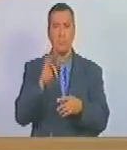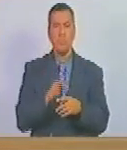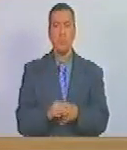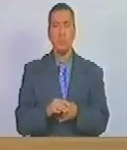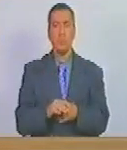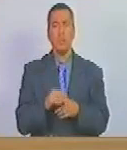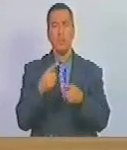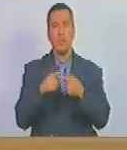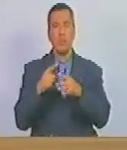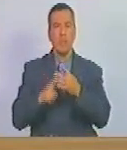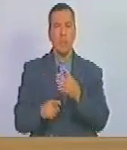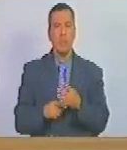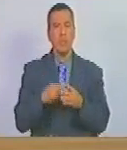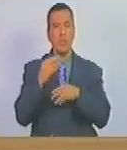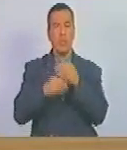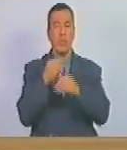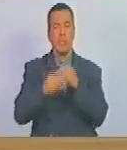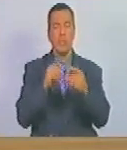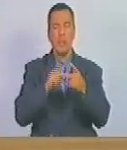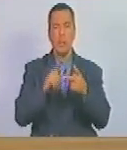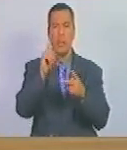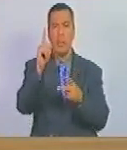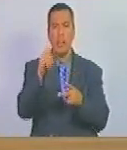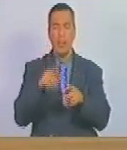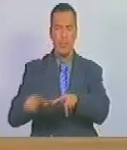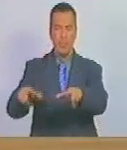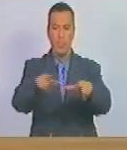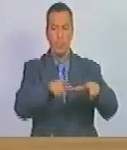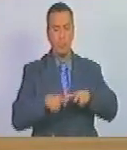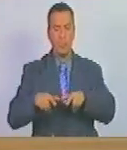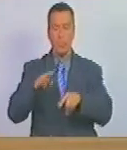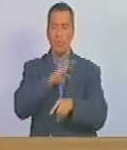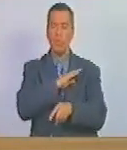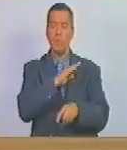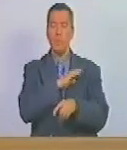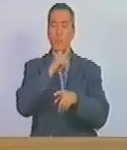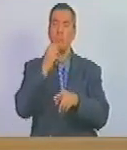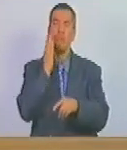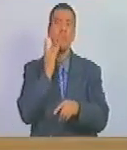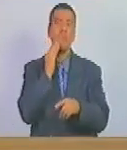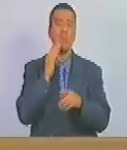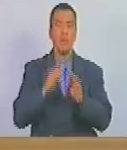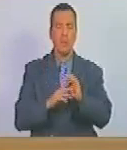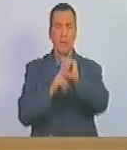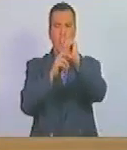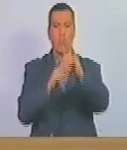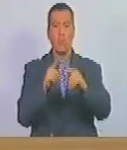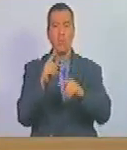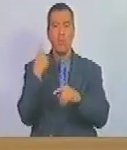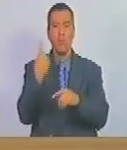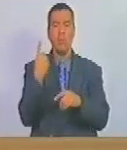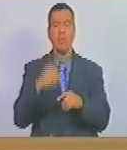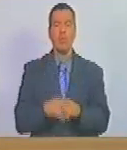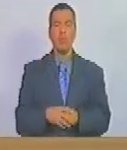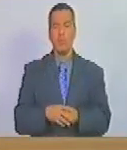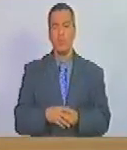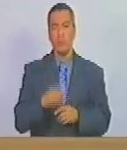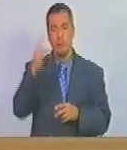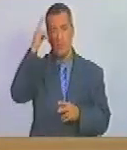entre otros destacándose como un territorio soberano y ejemplo de vanguardia independentista